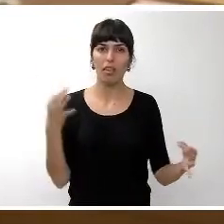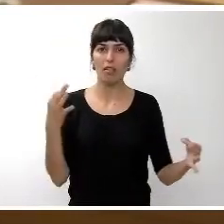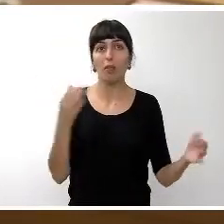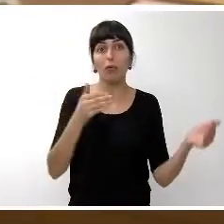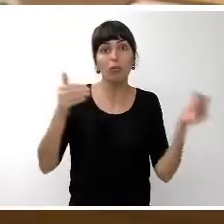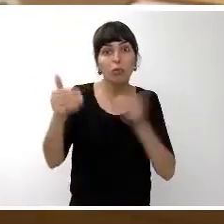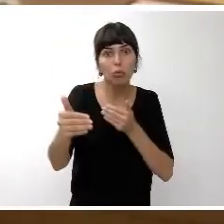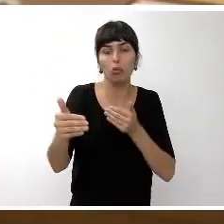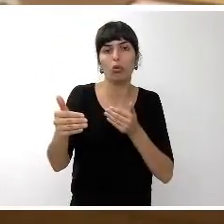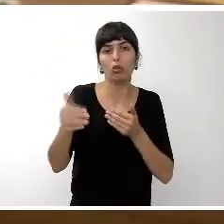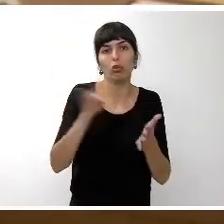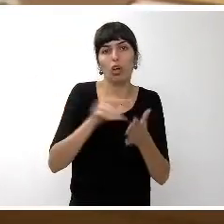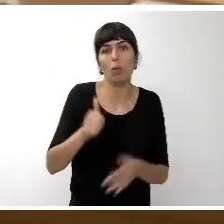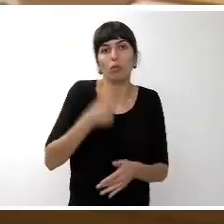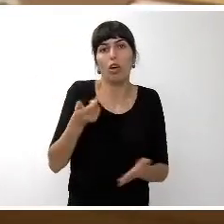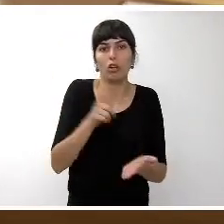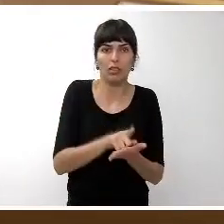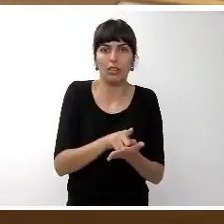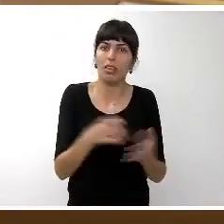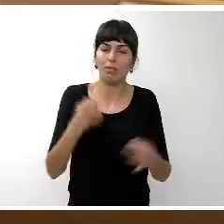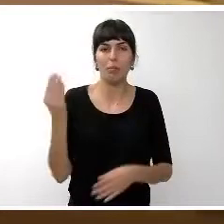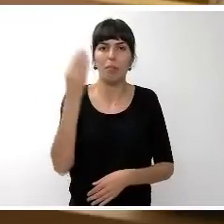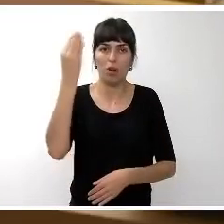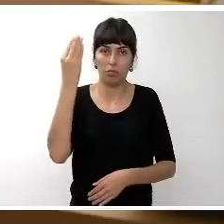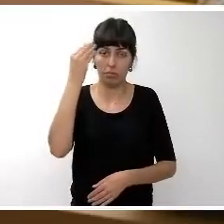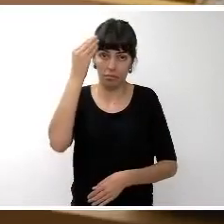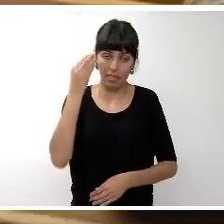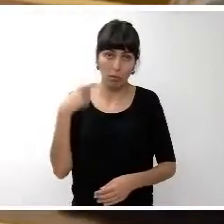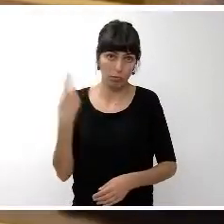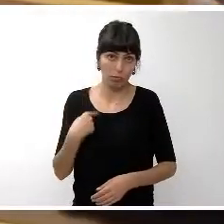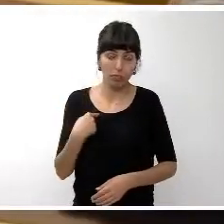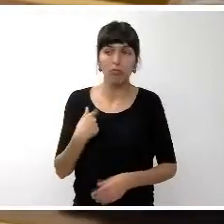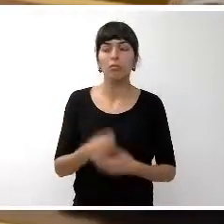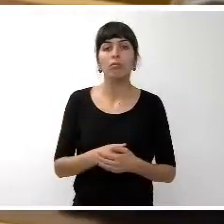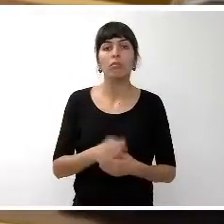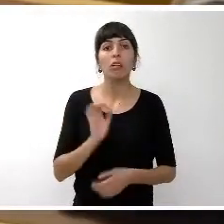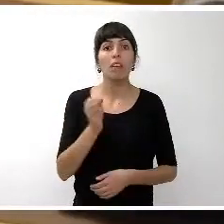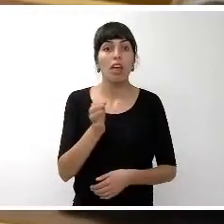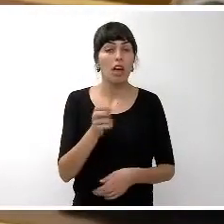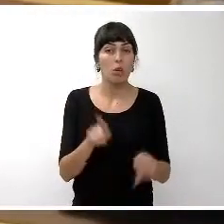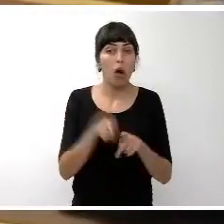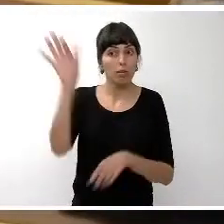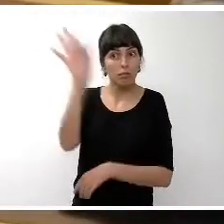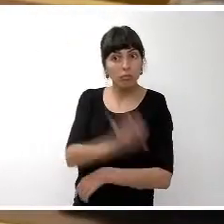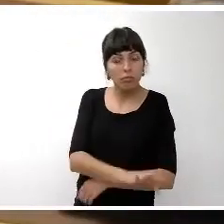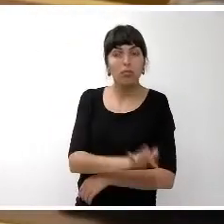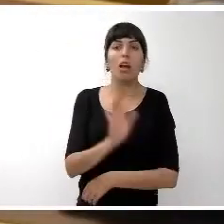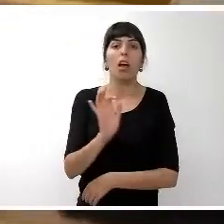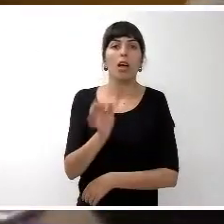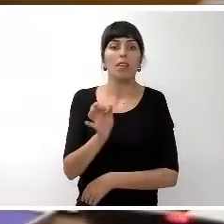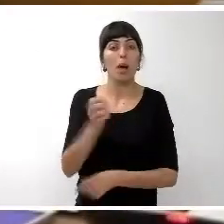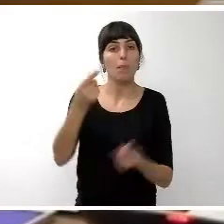futuro en las próximas oportunidades en efecto se trata como se nos acaba de repasar pues de sigue siendo uno de los